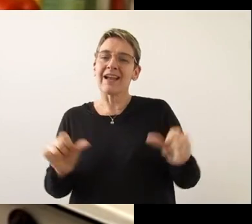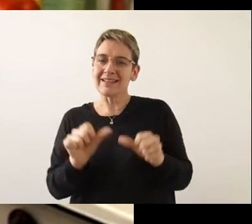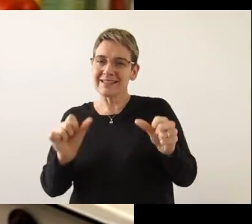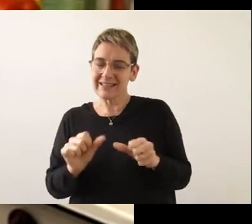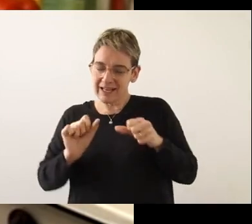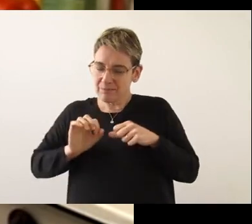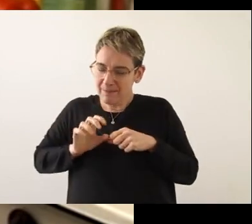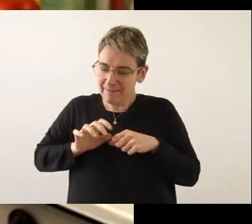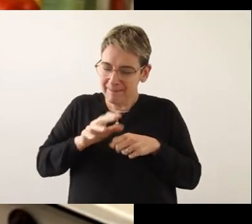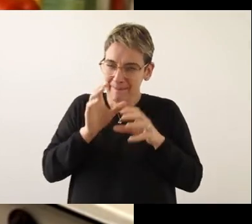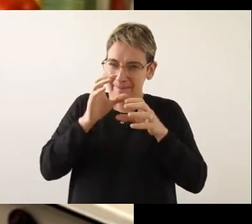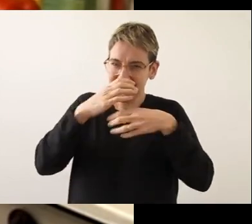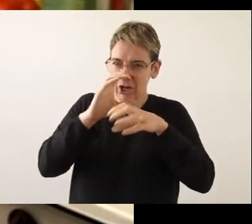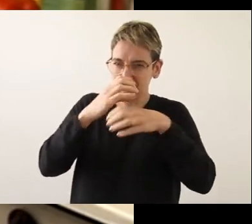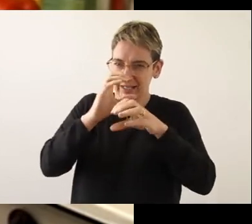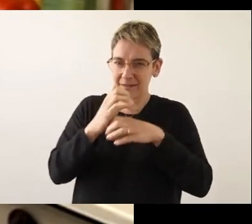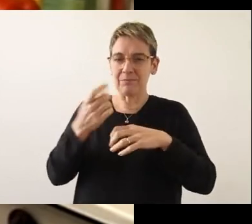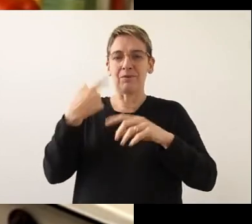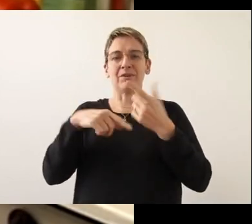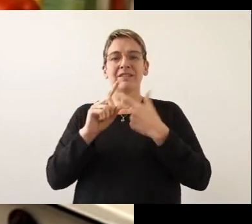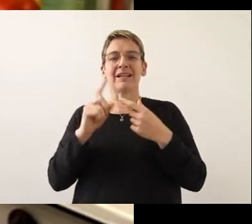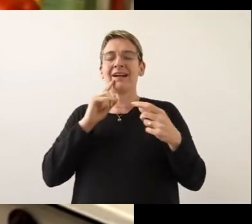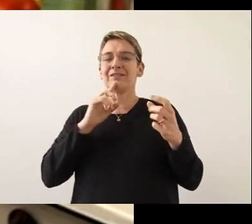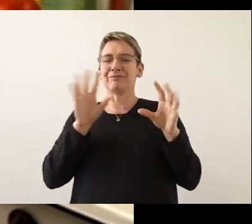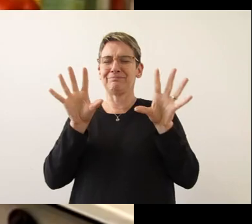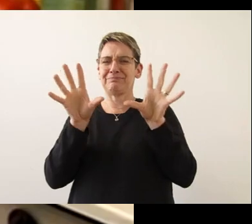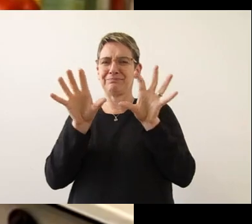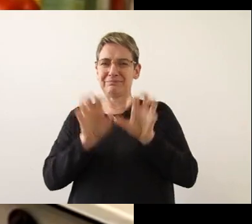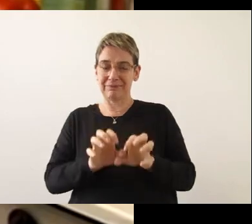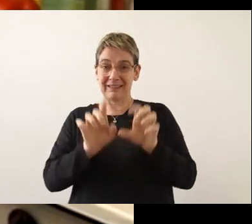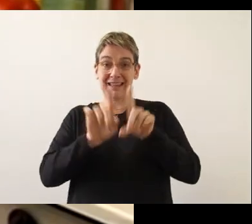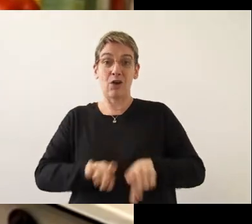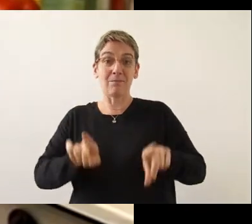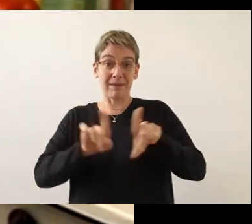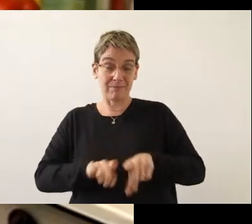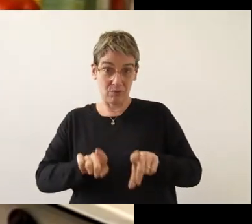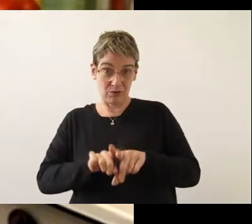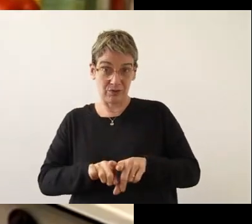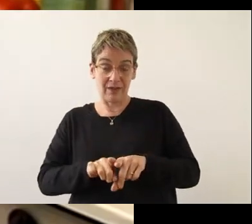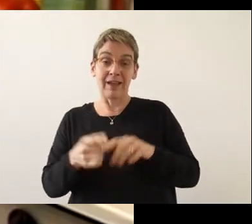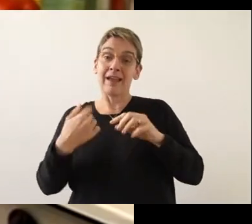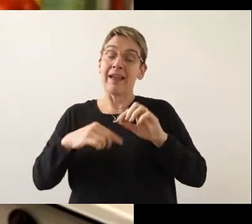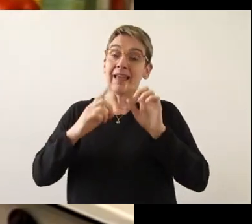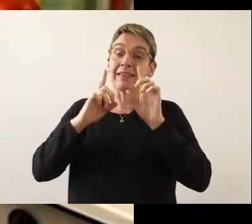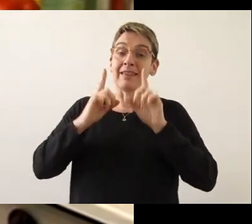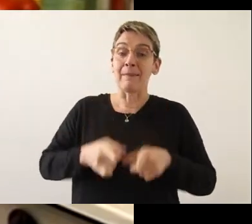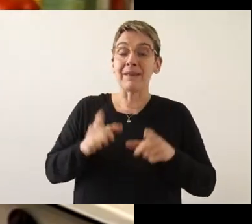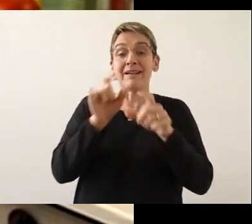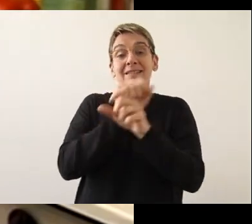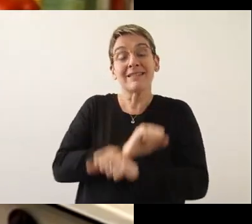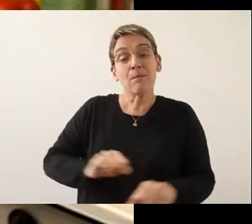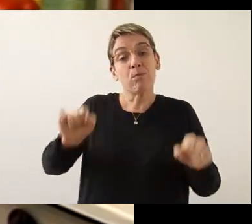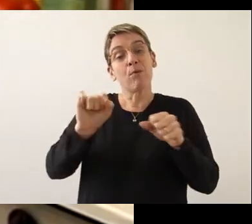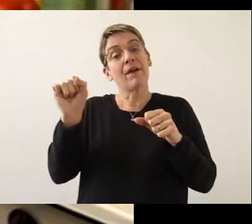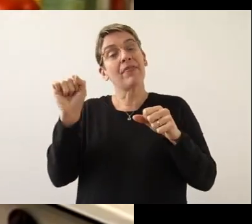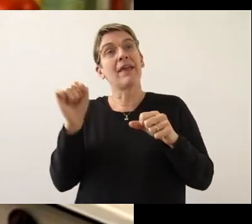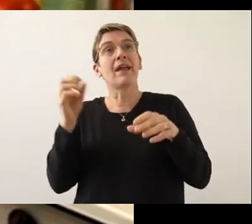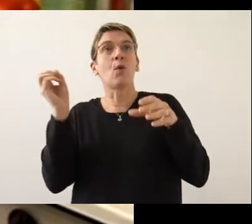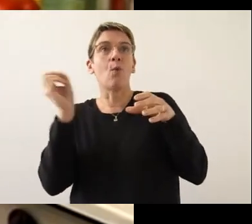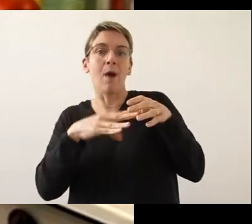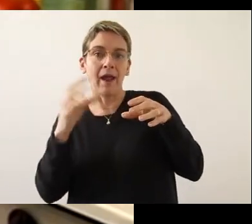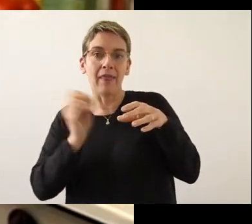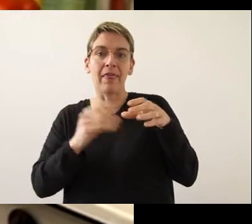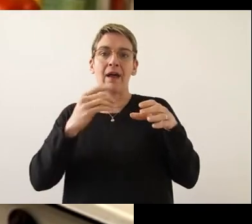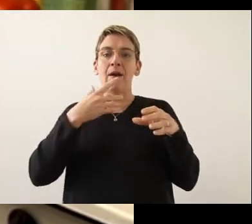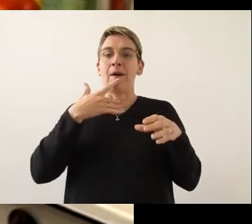microorganismos provocando la destrucción de los mismos. También se pueden conservar por efecto